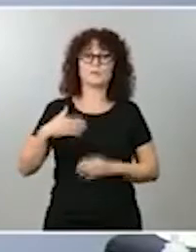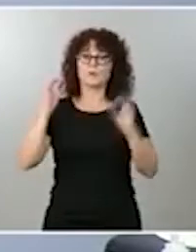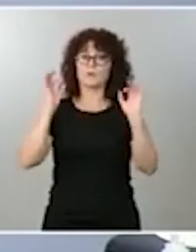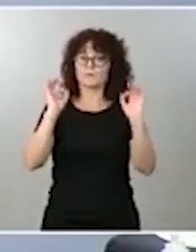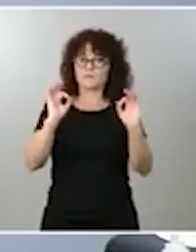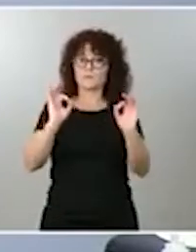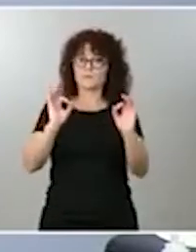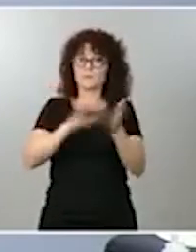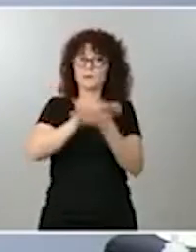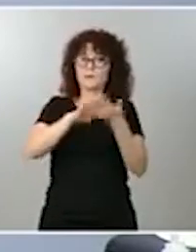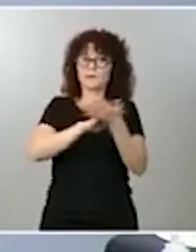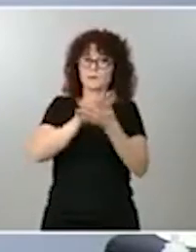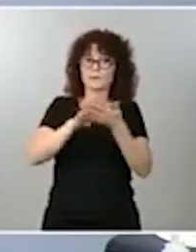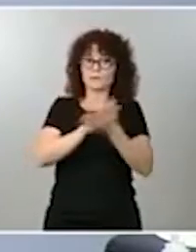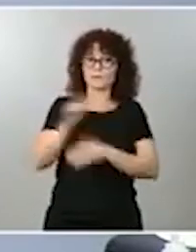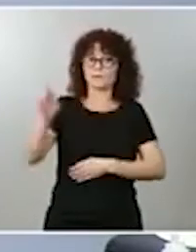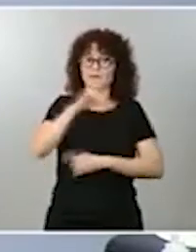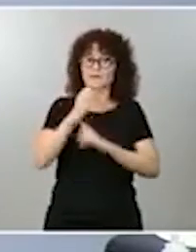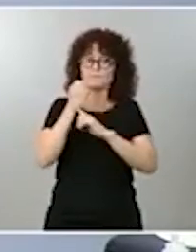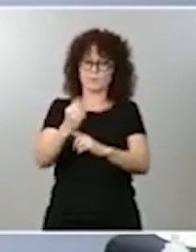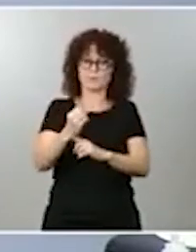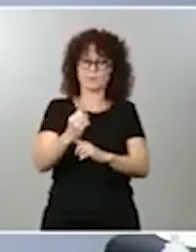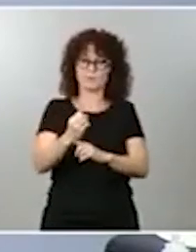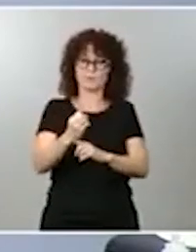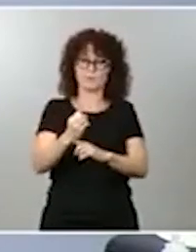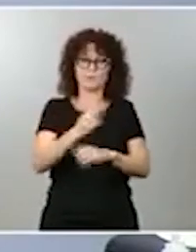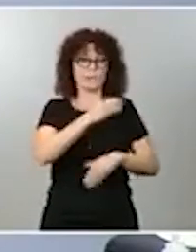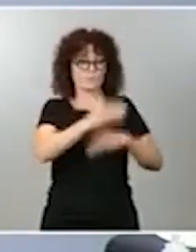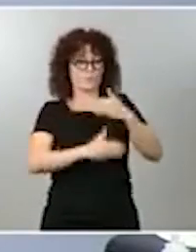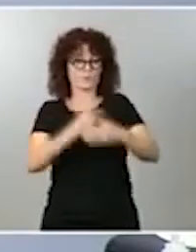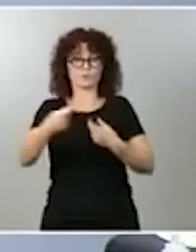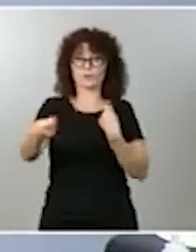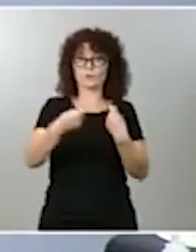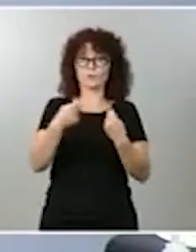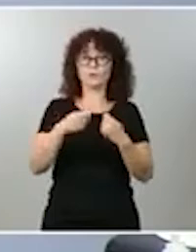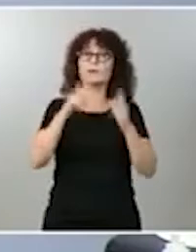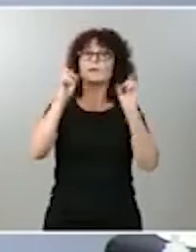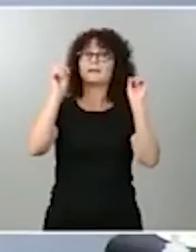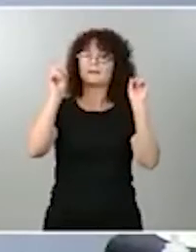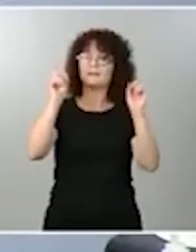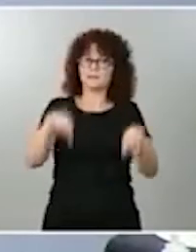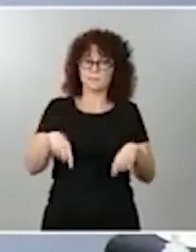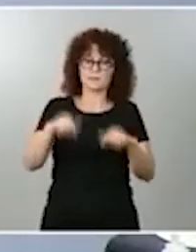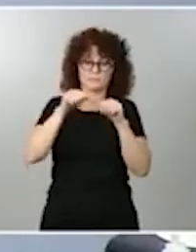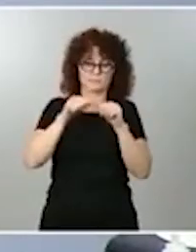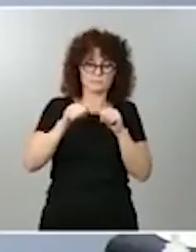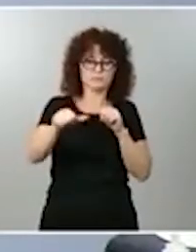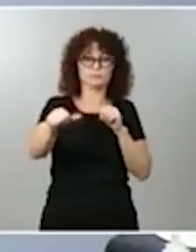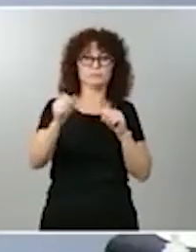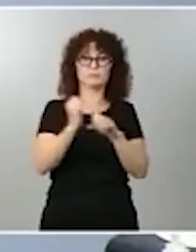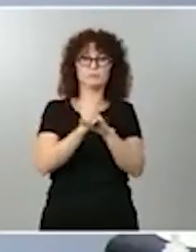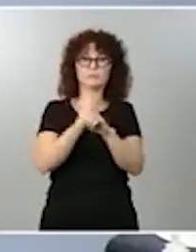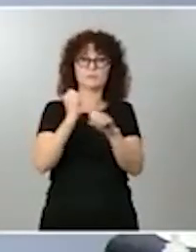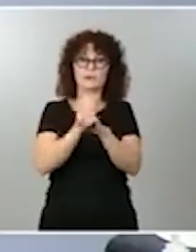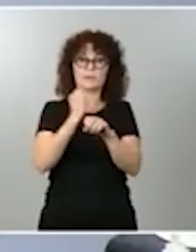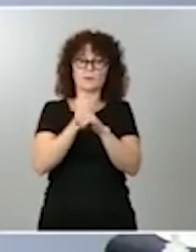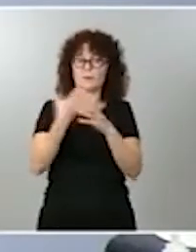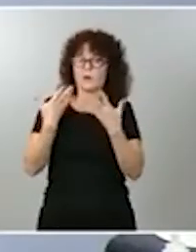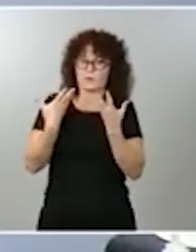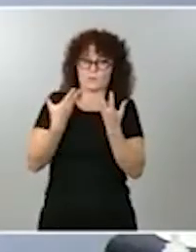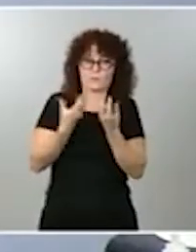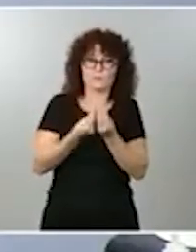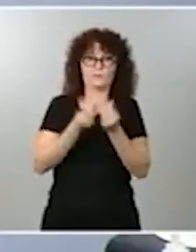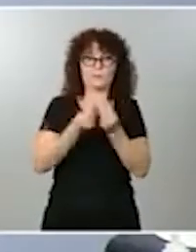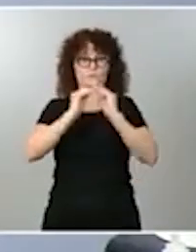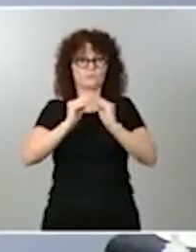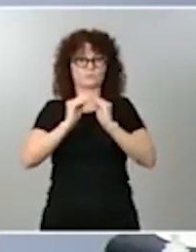refuerzo del papel, tanto en el proceso negociador como en lo que viene adelante, en el trabajo de acompañamiento, de elaboración de guías